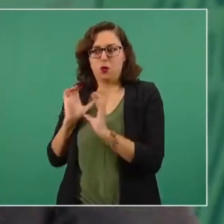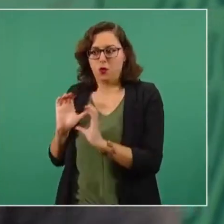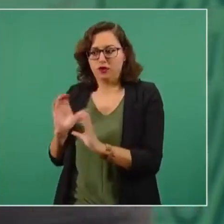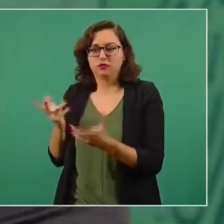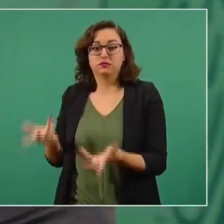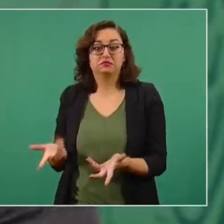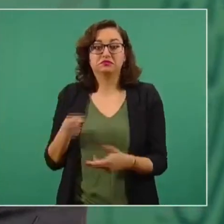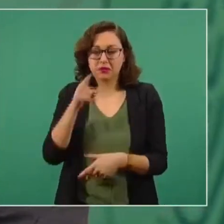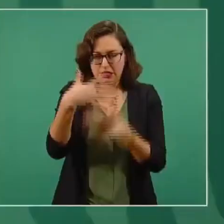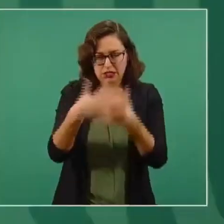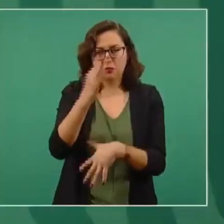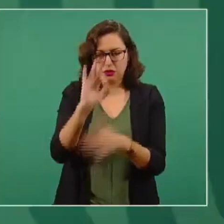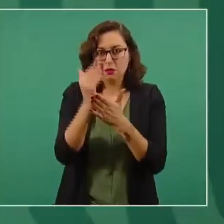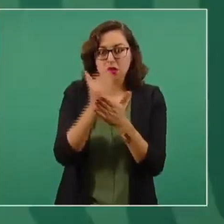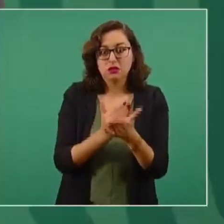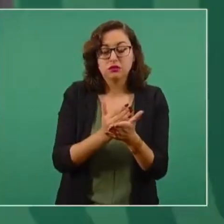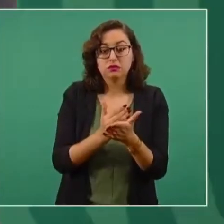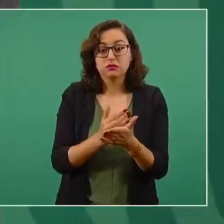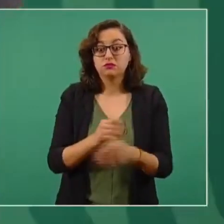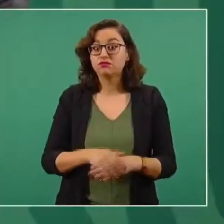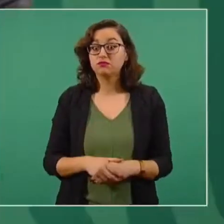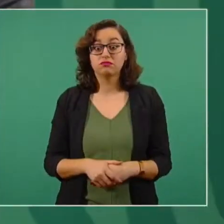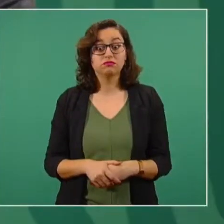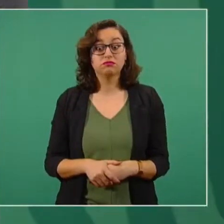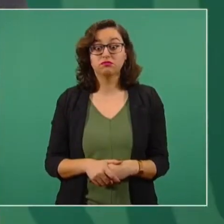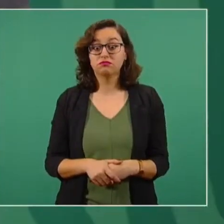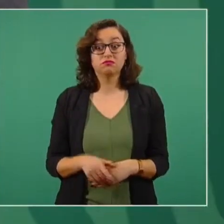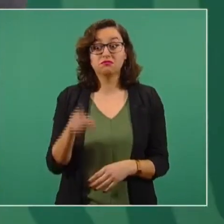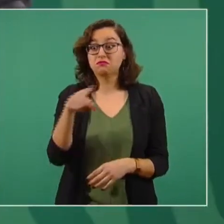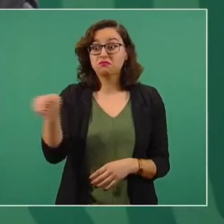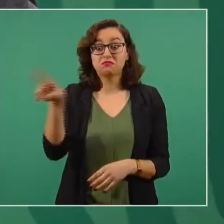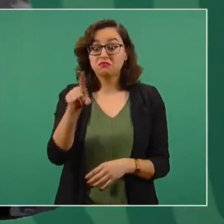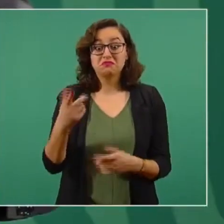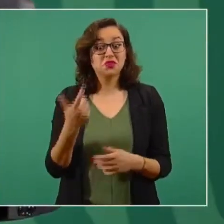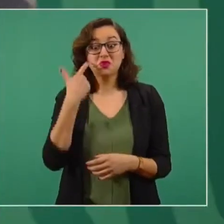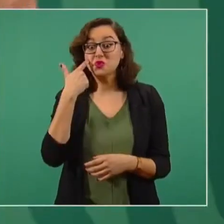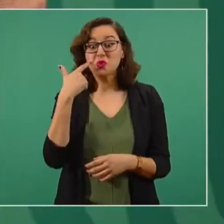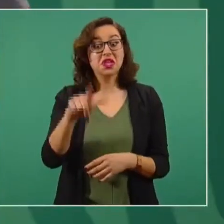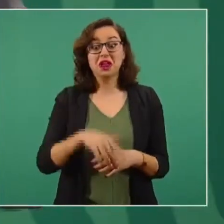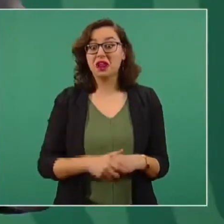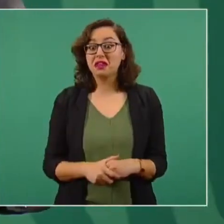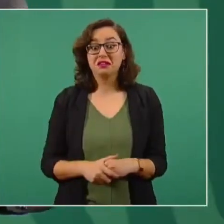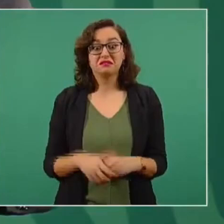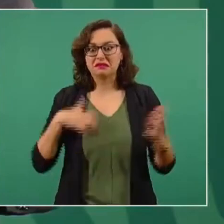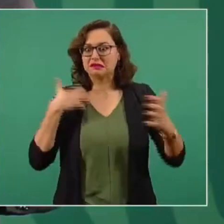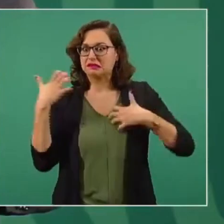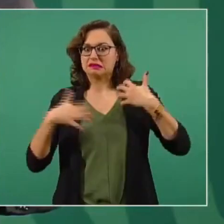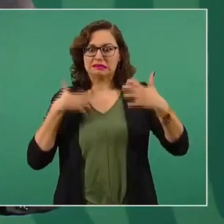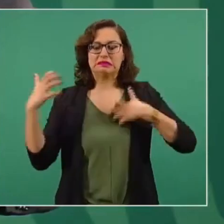Pero ni siquiera así, de que no les estamos quitando el contrato, están contentos.